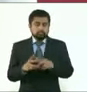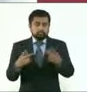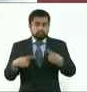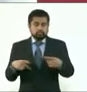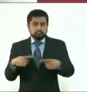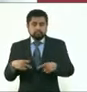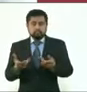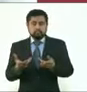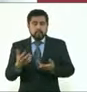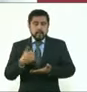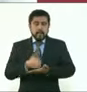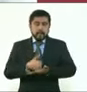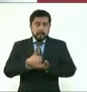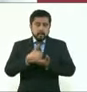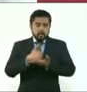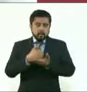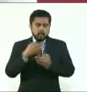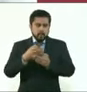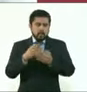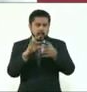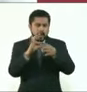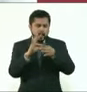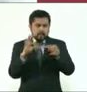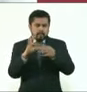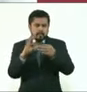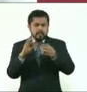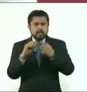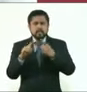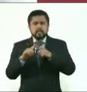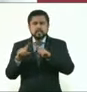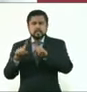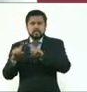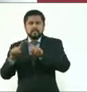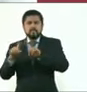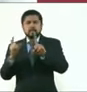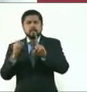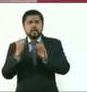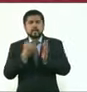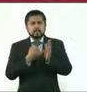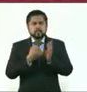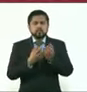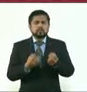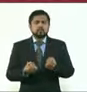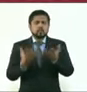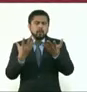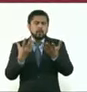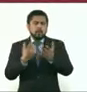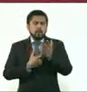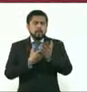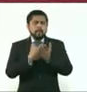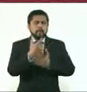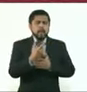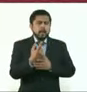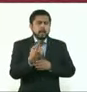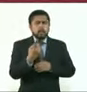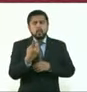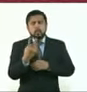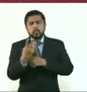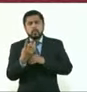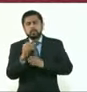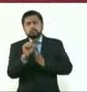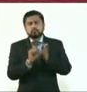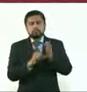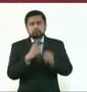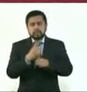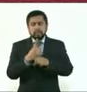para que conozcan todos los descuentos de impuestos que se dan y derechos que se dan en los primeros meses. Como